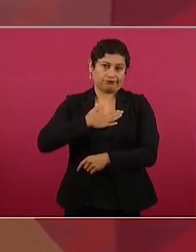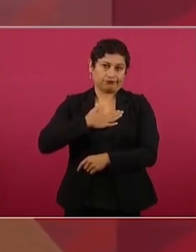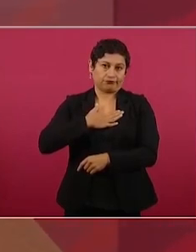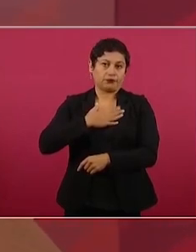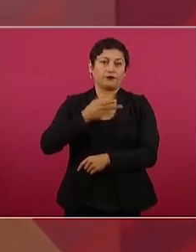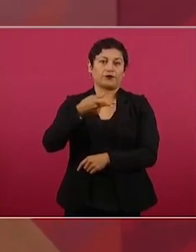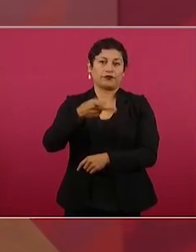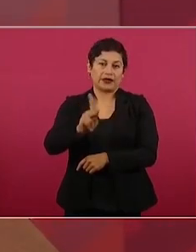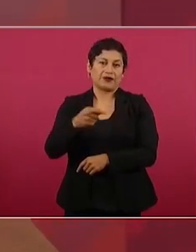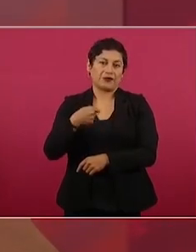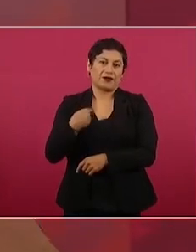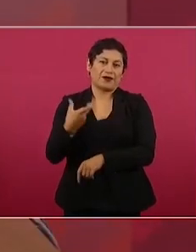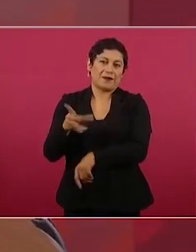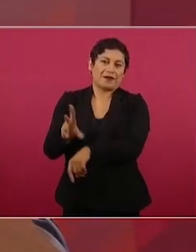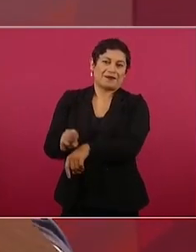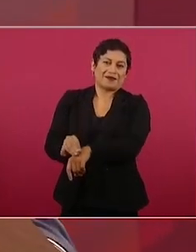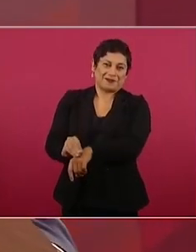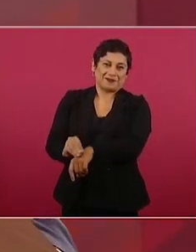tengo licencia